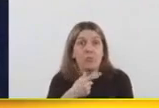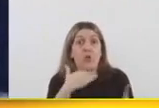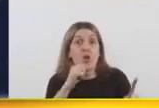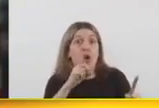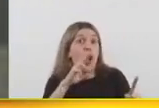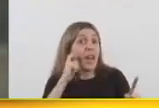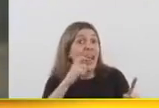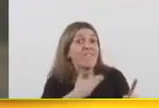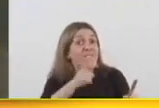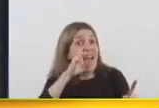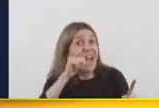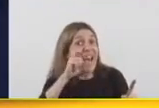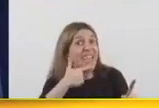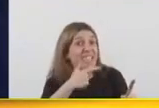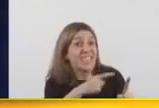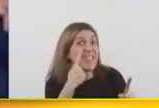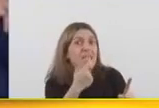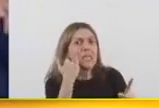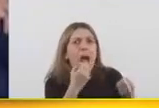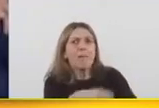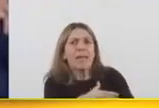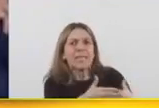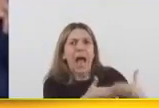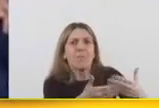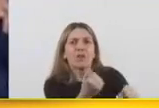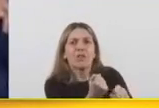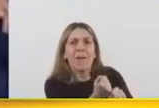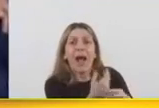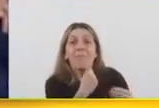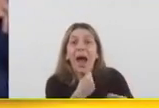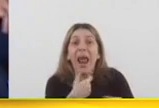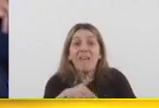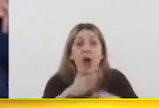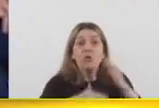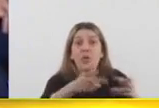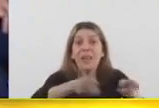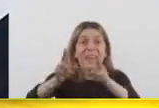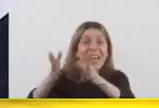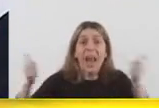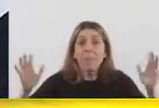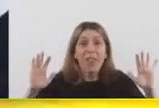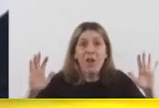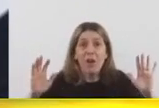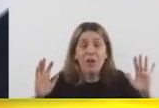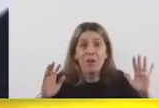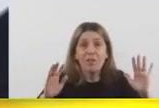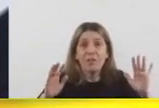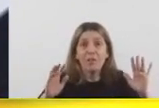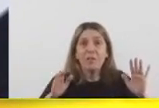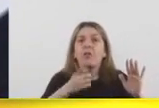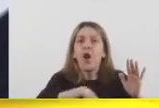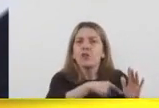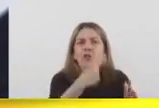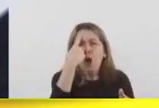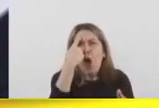Ferraresi en los primeros proyectos, para hacerlo rápidamente, y eso lo hacemos pensando en nuestros